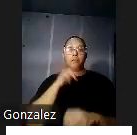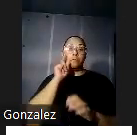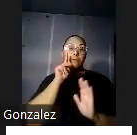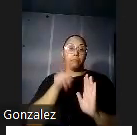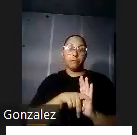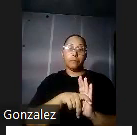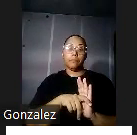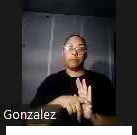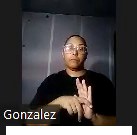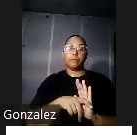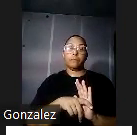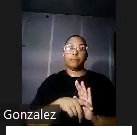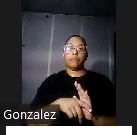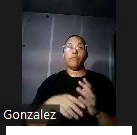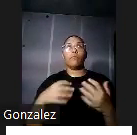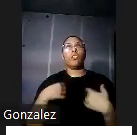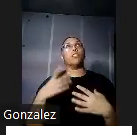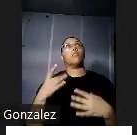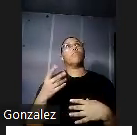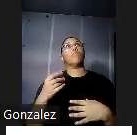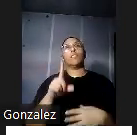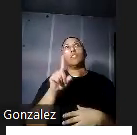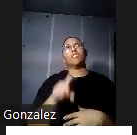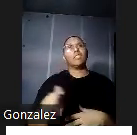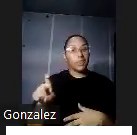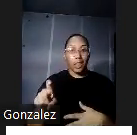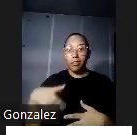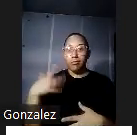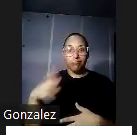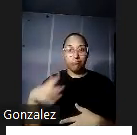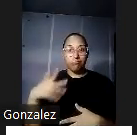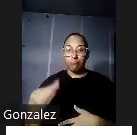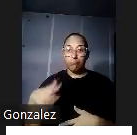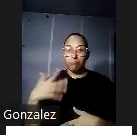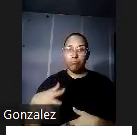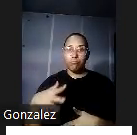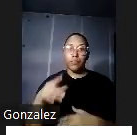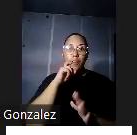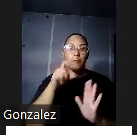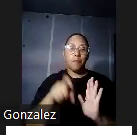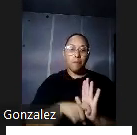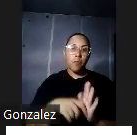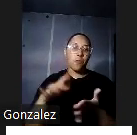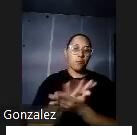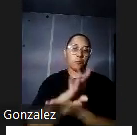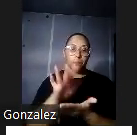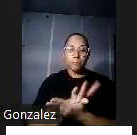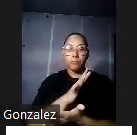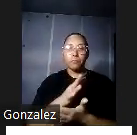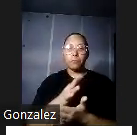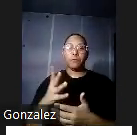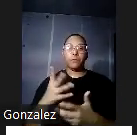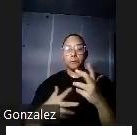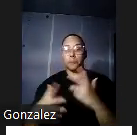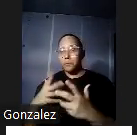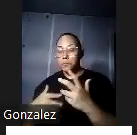son cientos y cientos y cientos de de fotografías y documentos relacionados no solamente